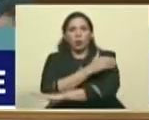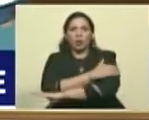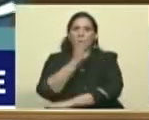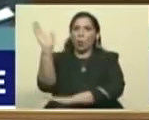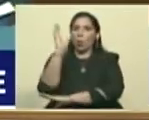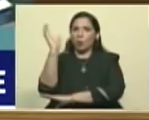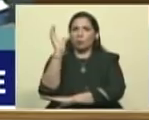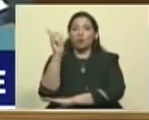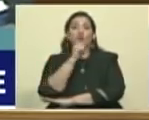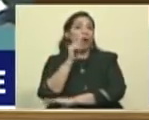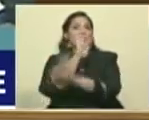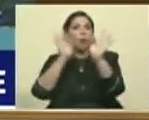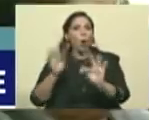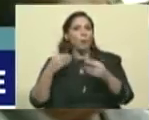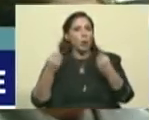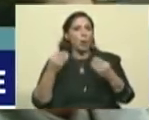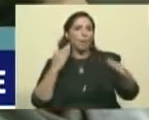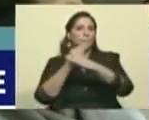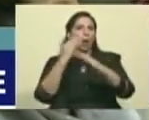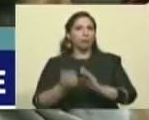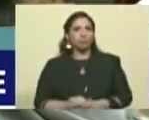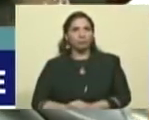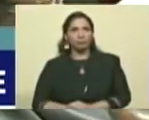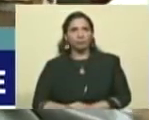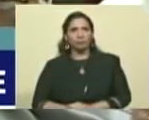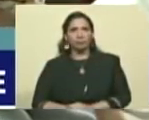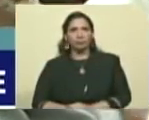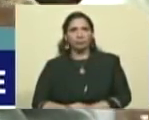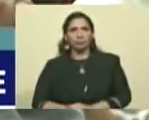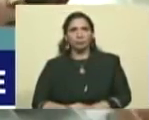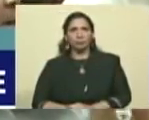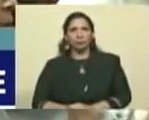hay forma de parar eso. No hay forma de parar eso.